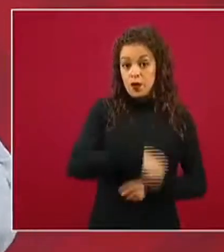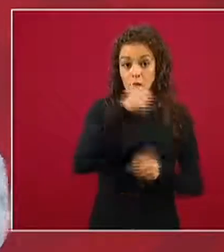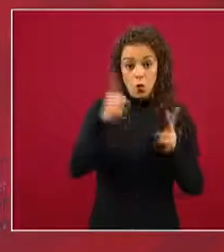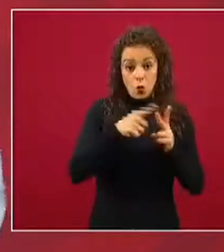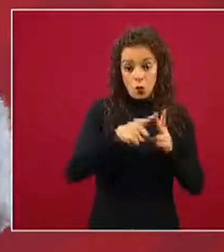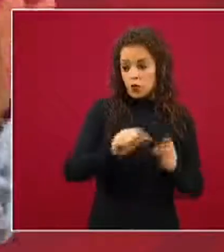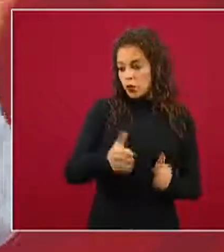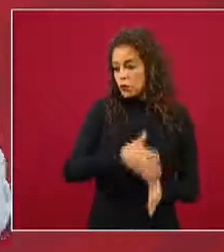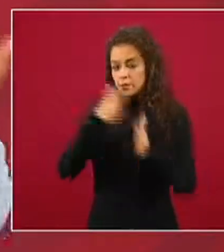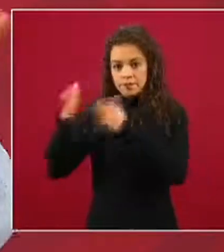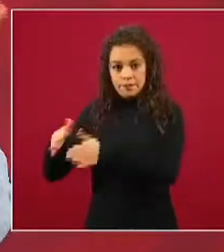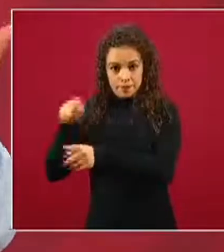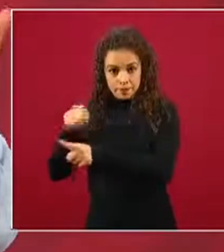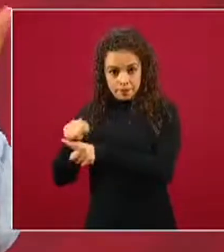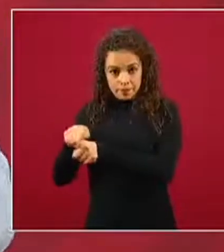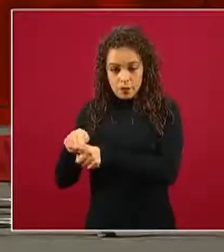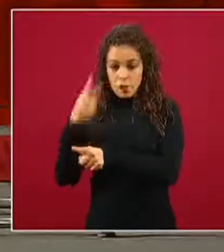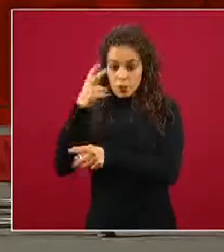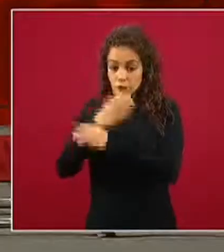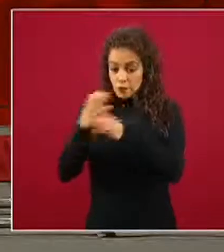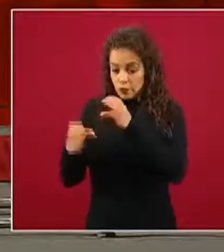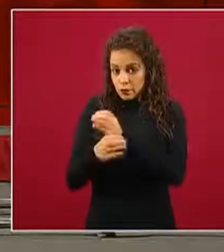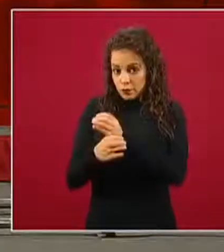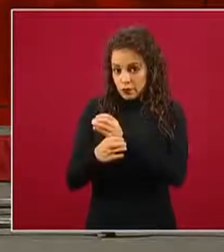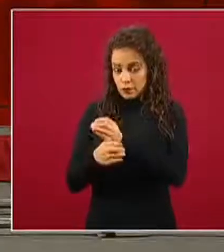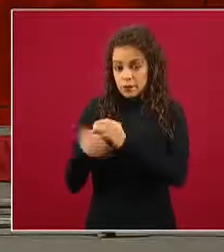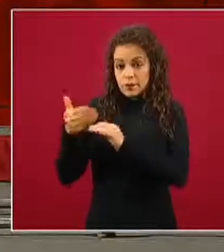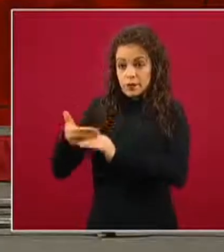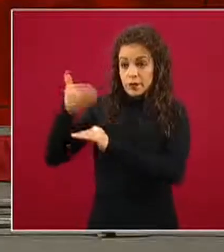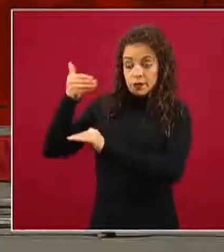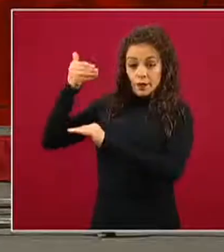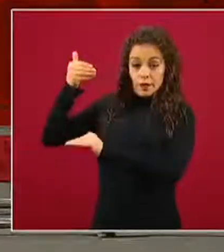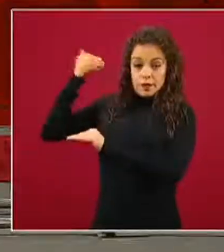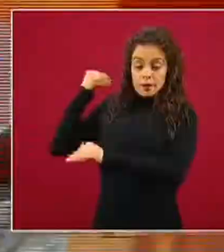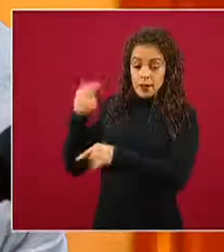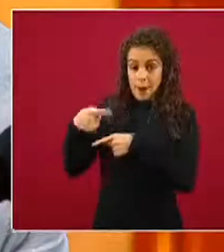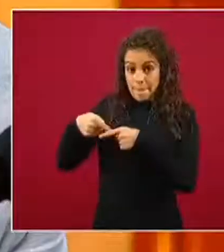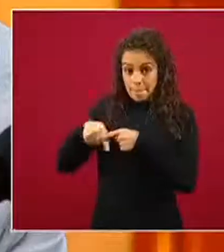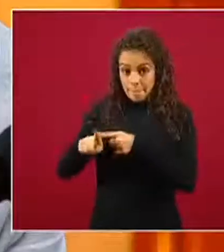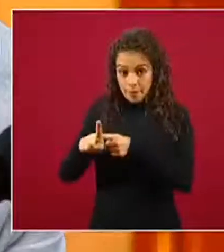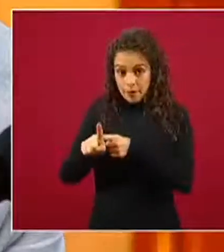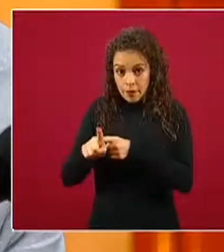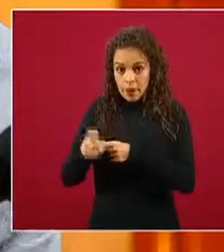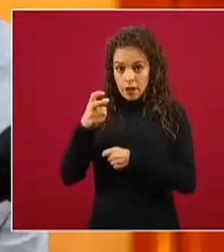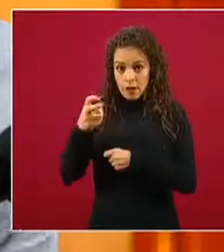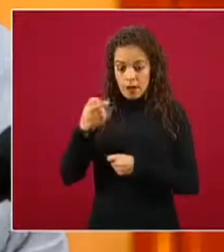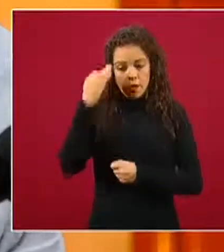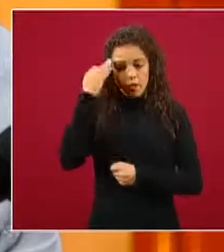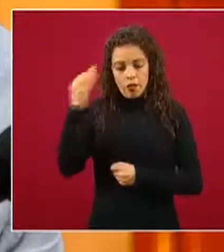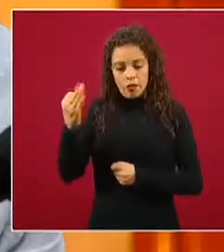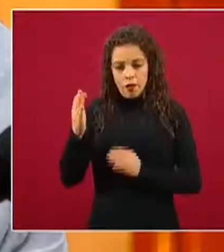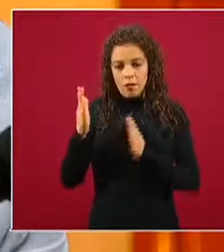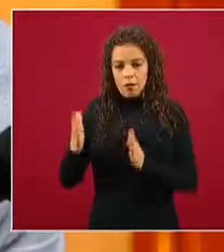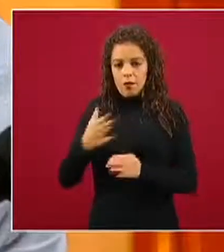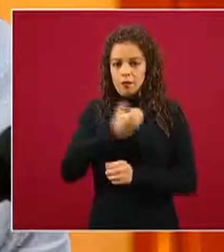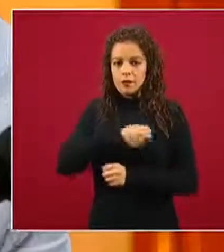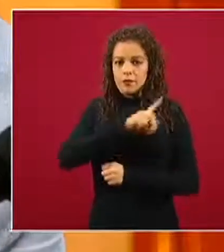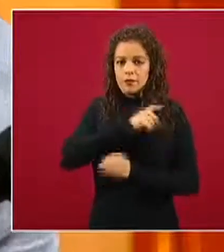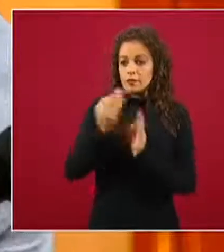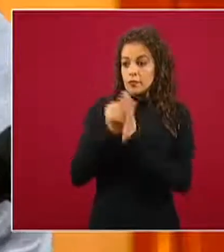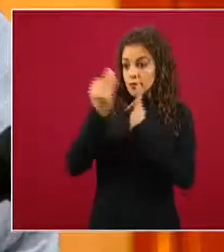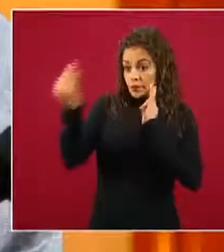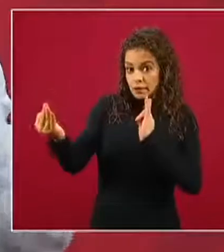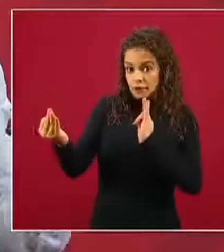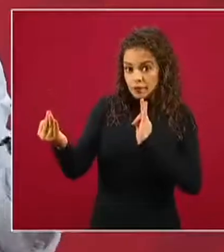esta consideración de estos dos elementos, desde antes de empezar con la jornada de sana distancia, durante la